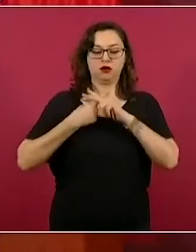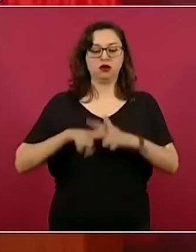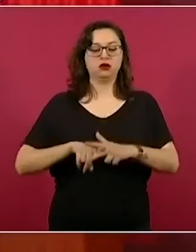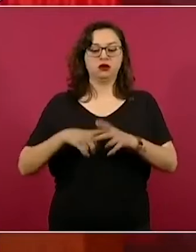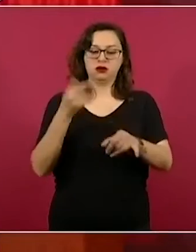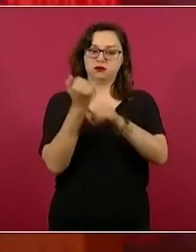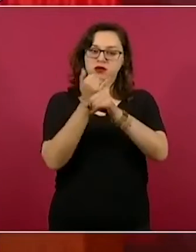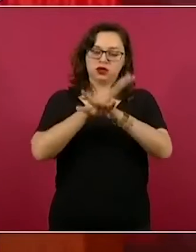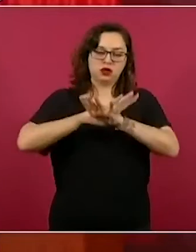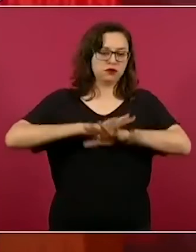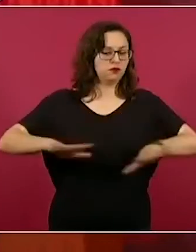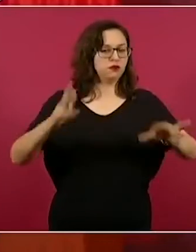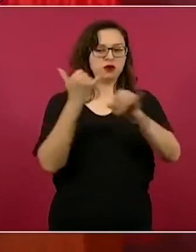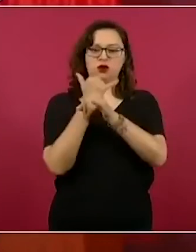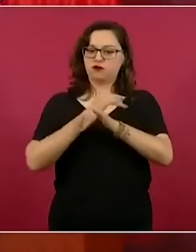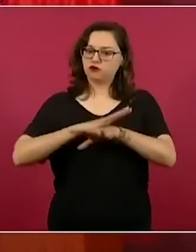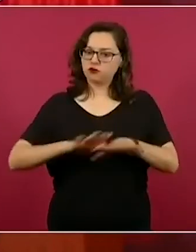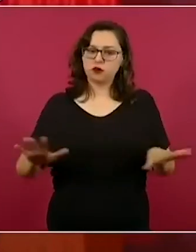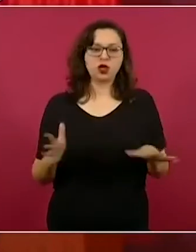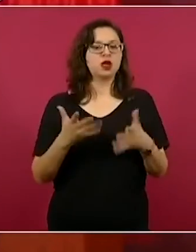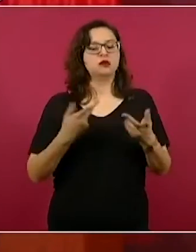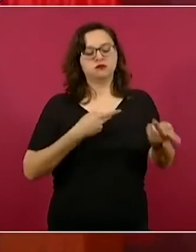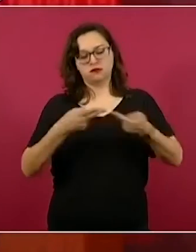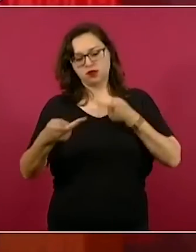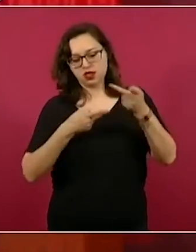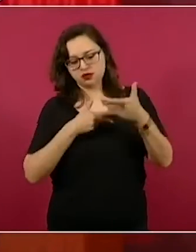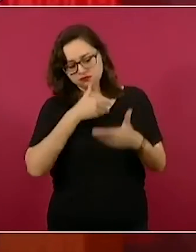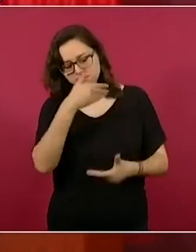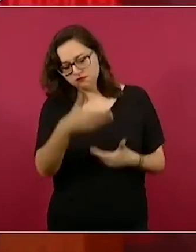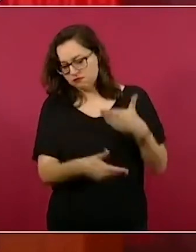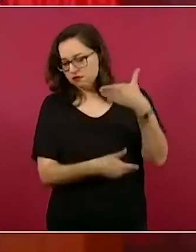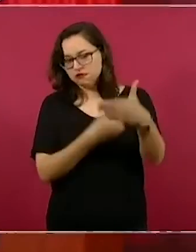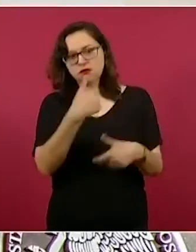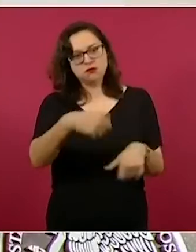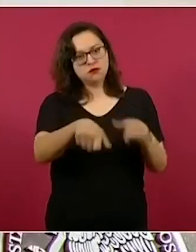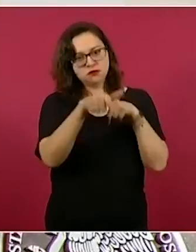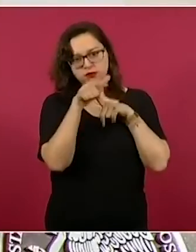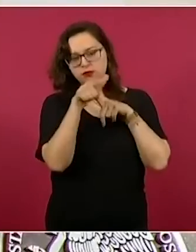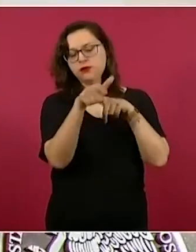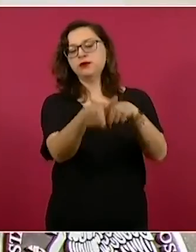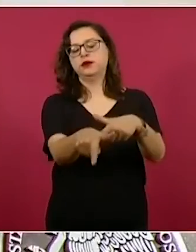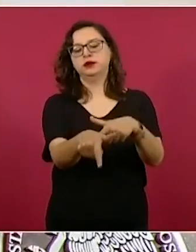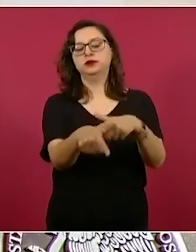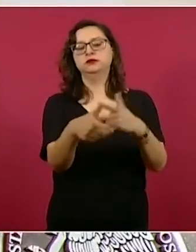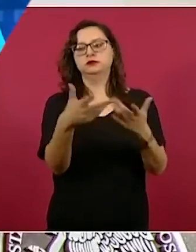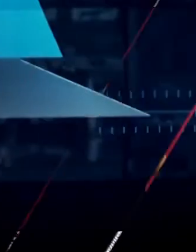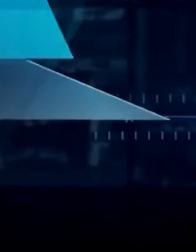equipos de anestesia, carros rojos, cunas para recién nacidos, rayos X y camas clínicas. ¡Gracias! ¡Gracias!